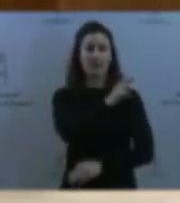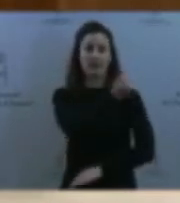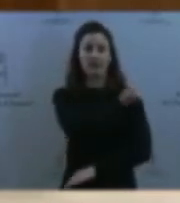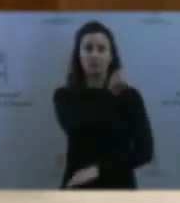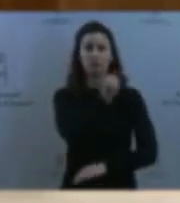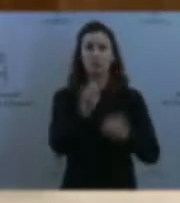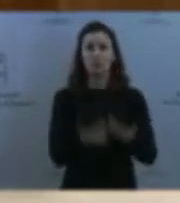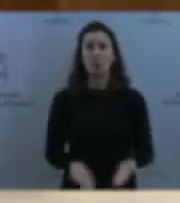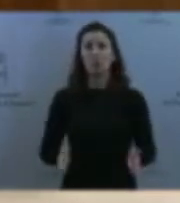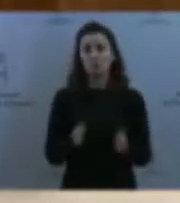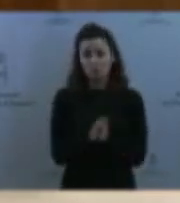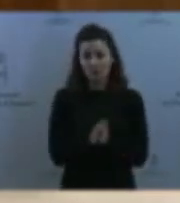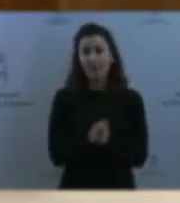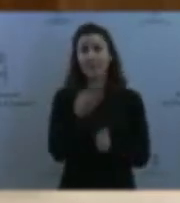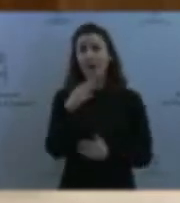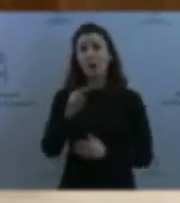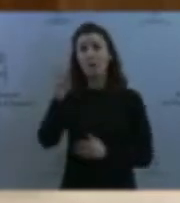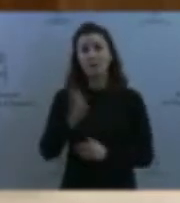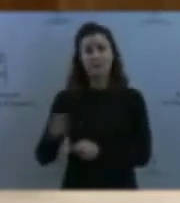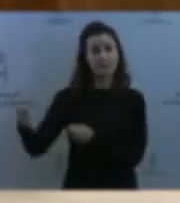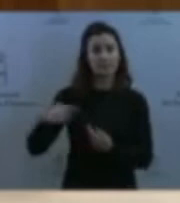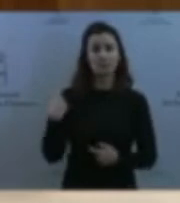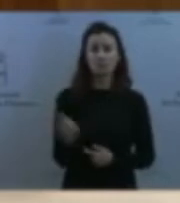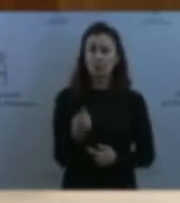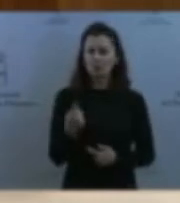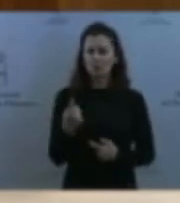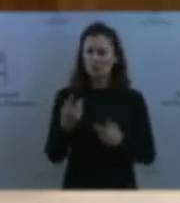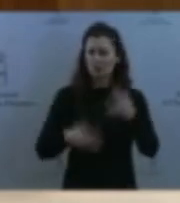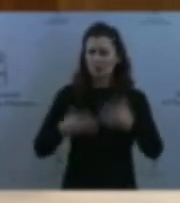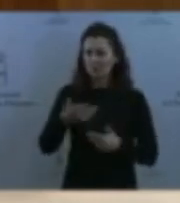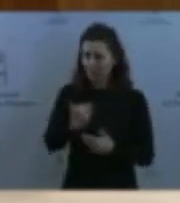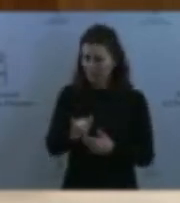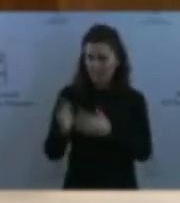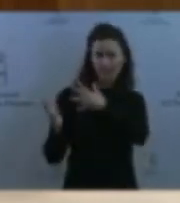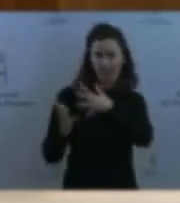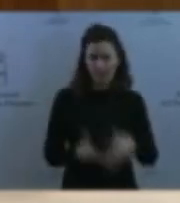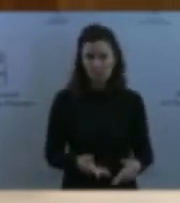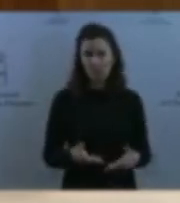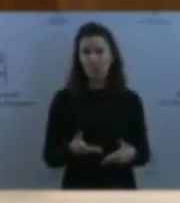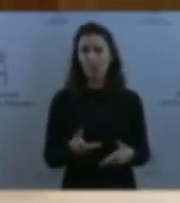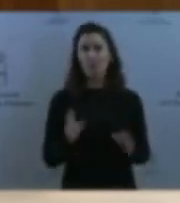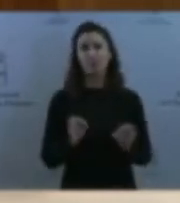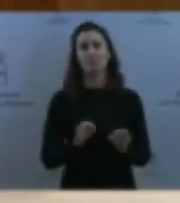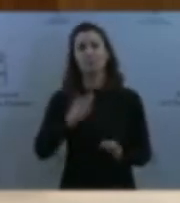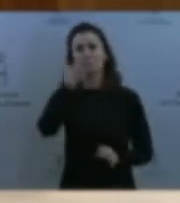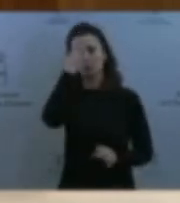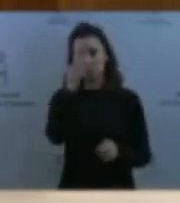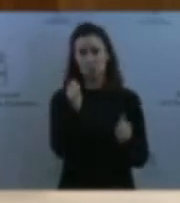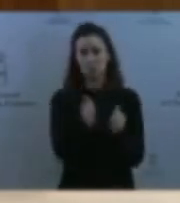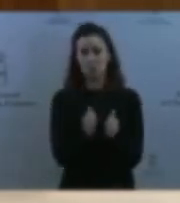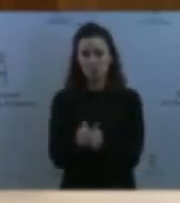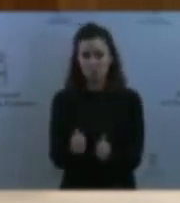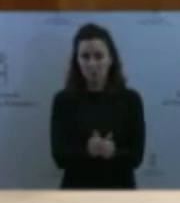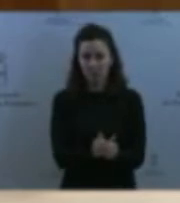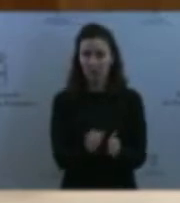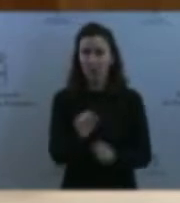se están constituyendo las tutelas de niños y niñas automáticamente, como dice la ley, en